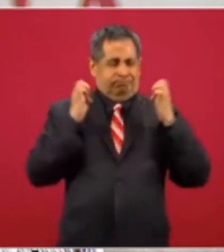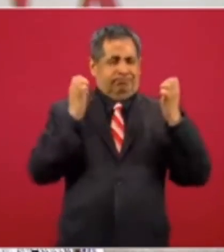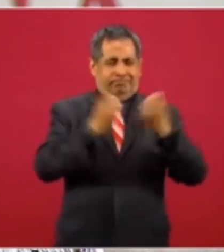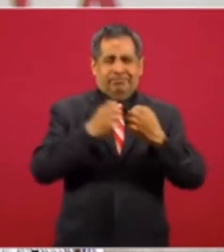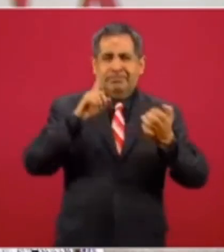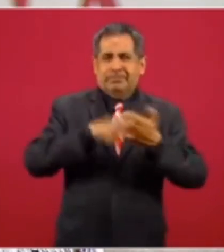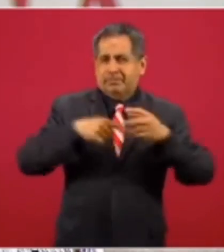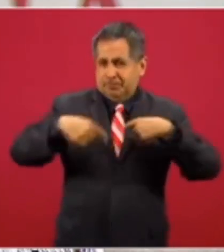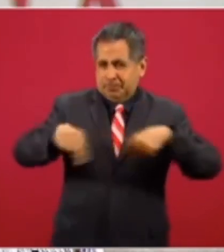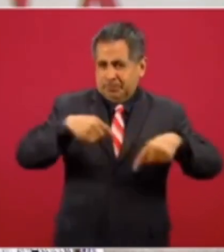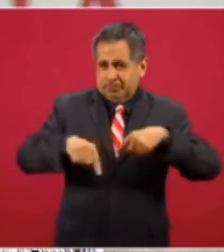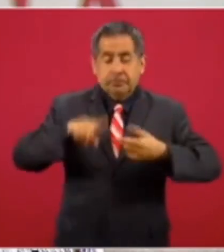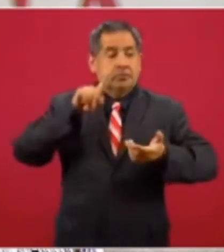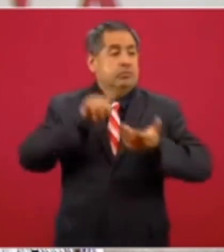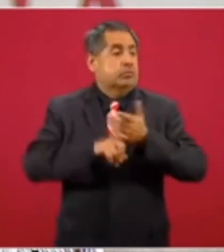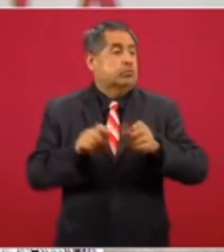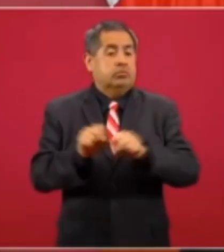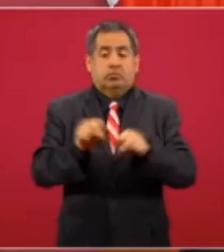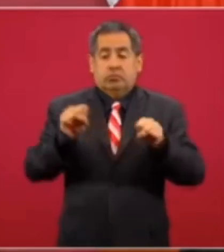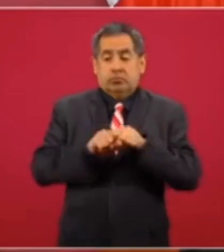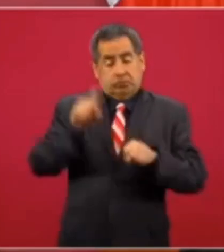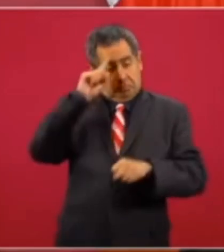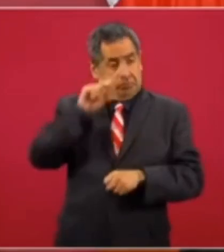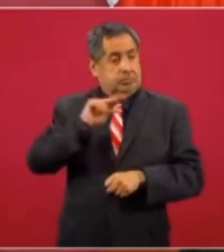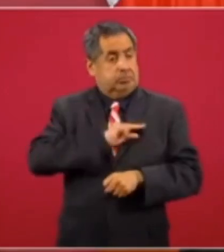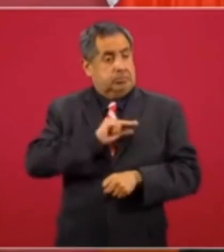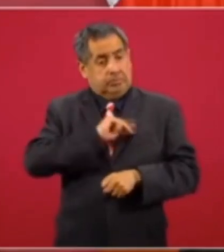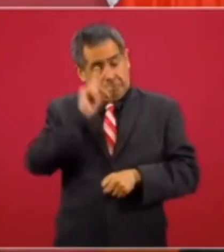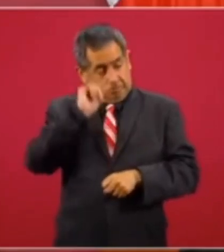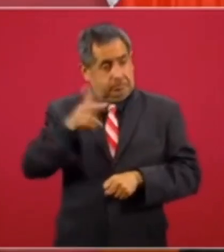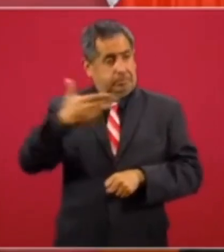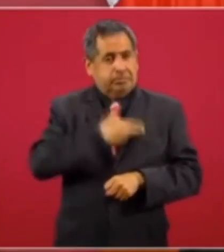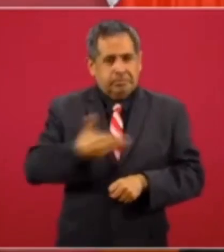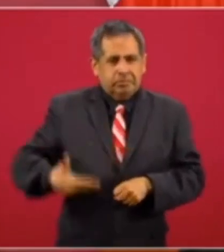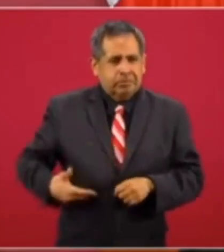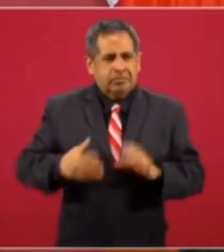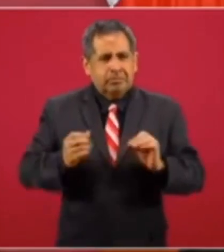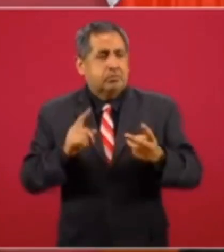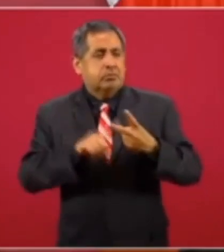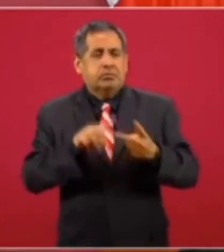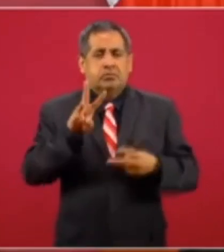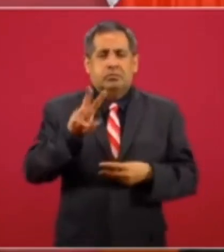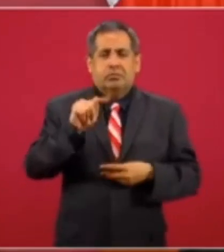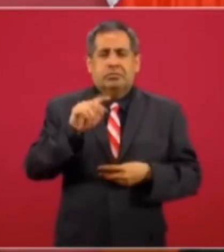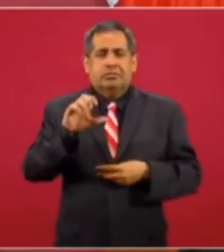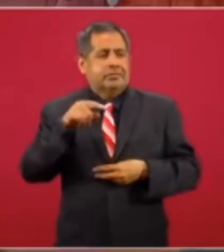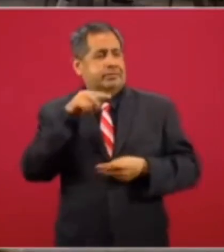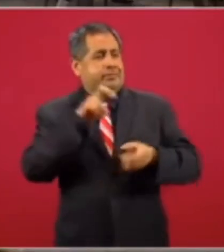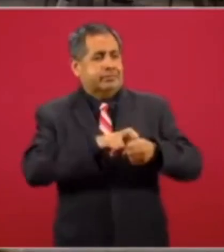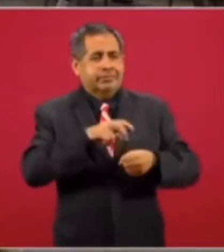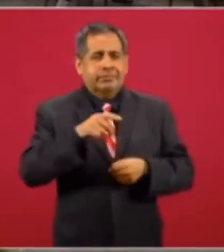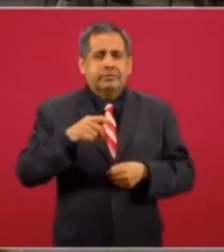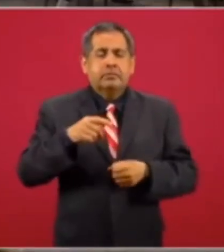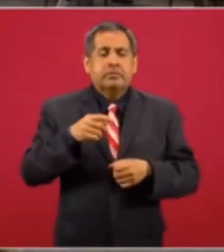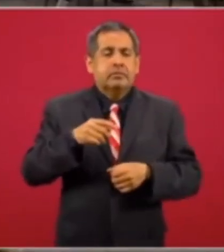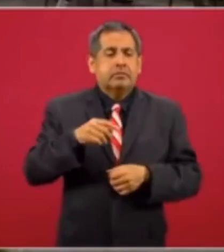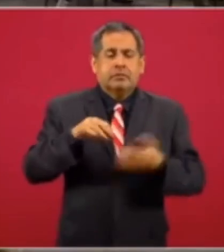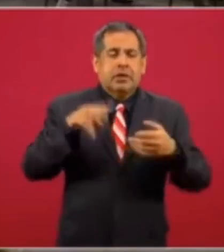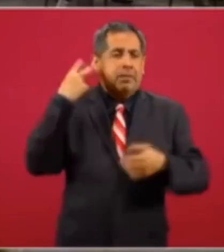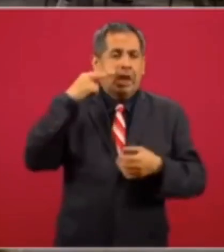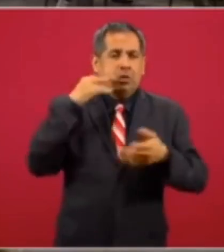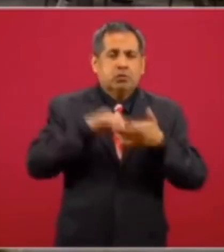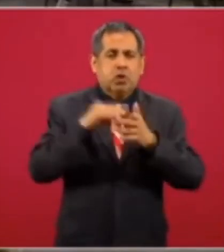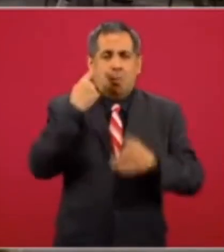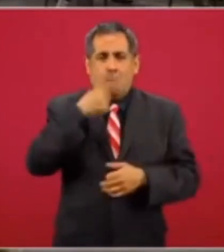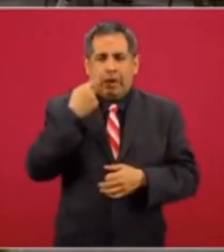fuente y la remodelación del centro de negocios del world trade center boca del río no se realizó ninguna evaluación